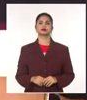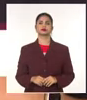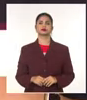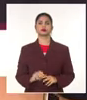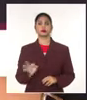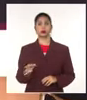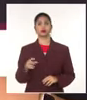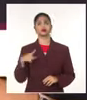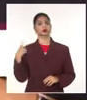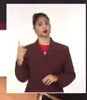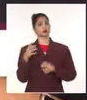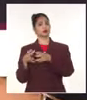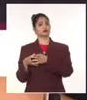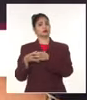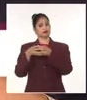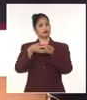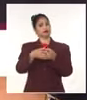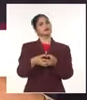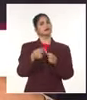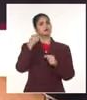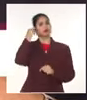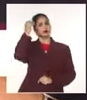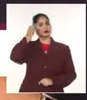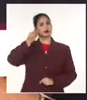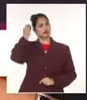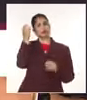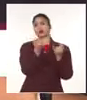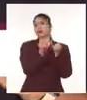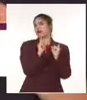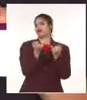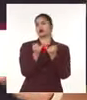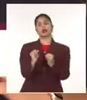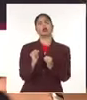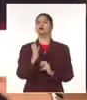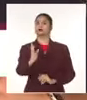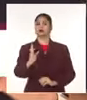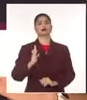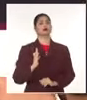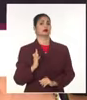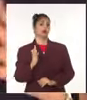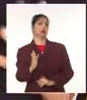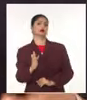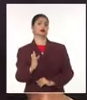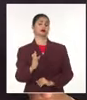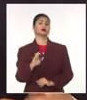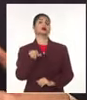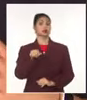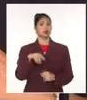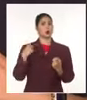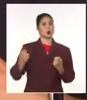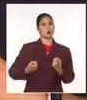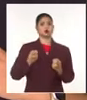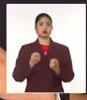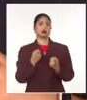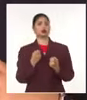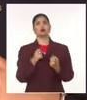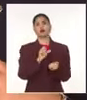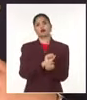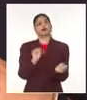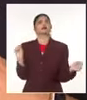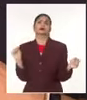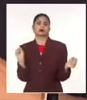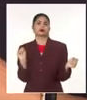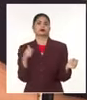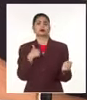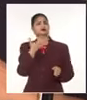potencial del pensamiento crítico como herramienta transformadora y para además hacerlo desde un territorio, como me